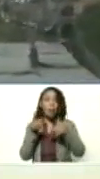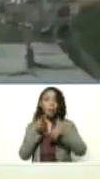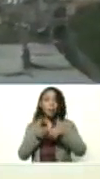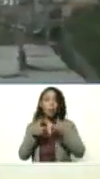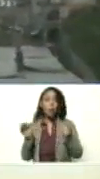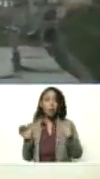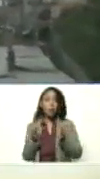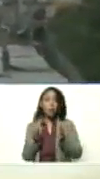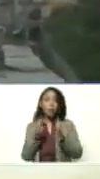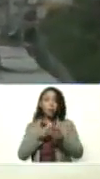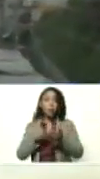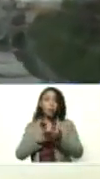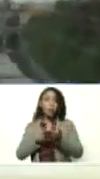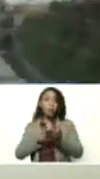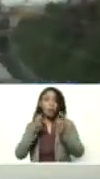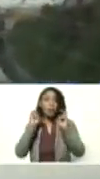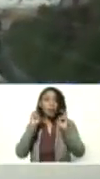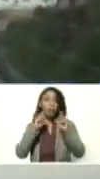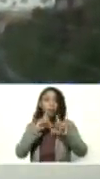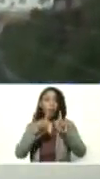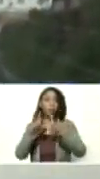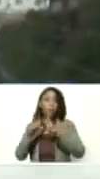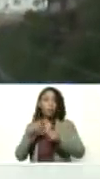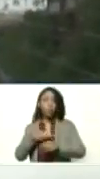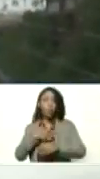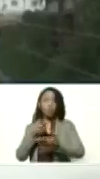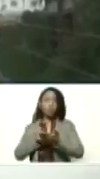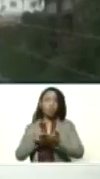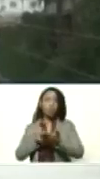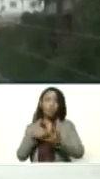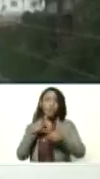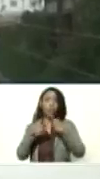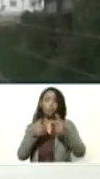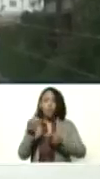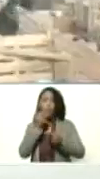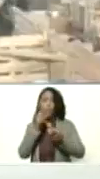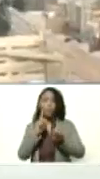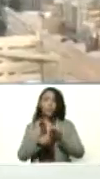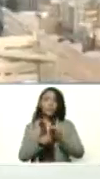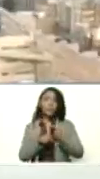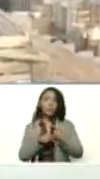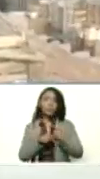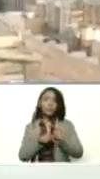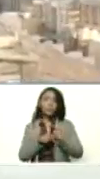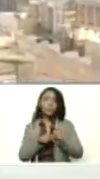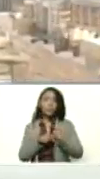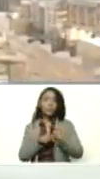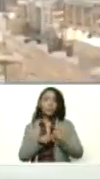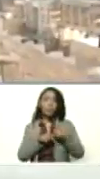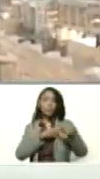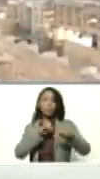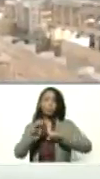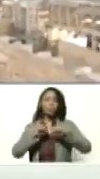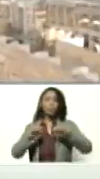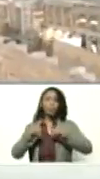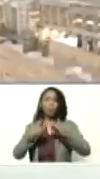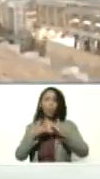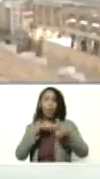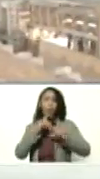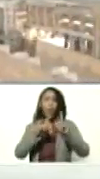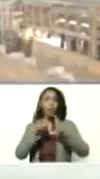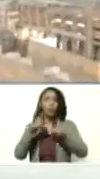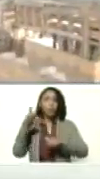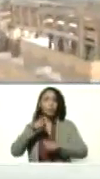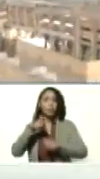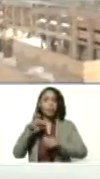resolvemos el tema logístico que se puede resolver, la producción de alimentos, bueno, la movilidad de toda la logística que se